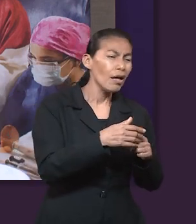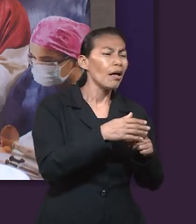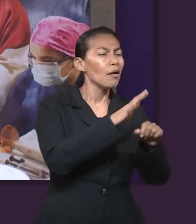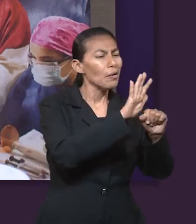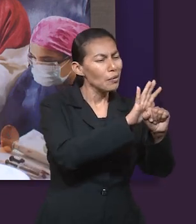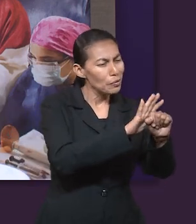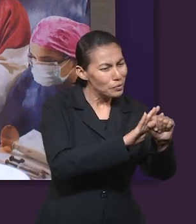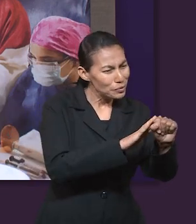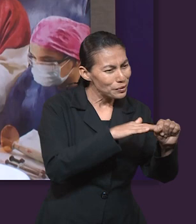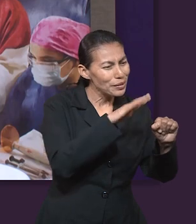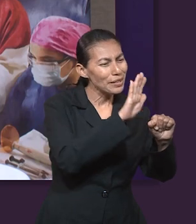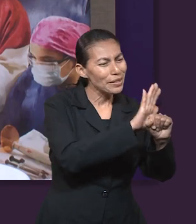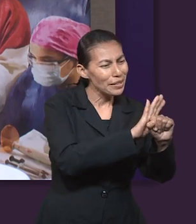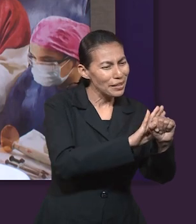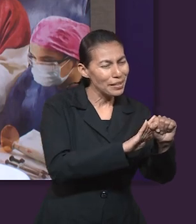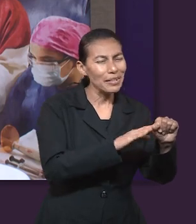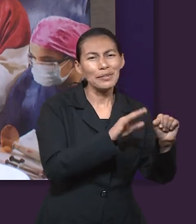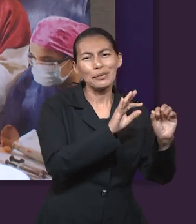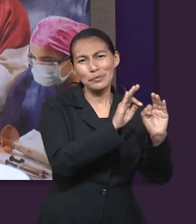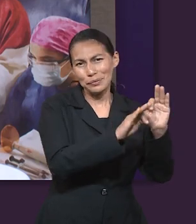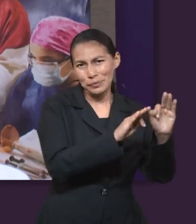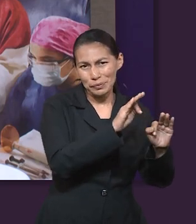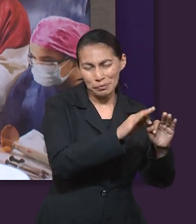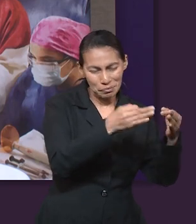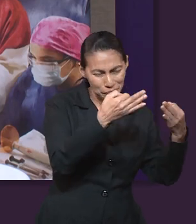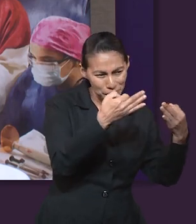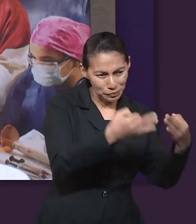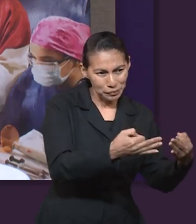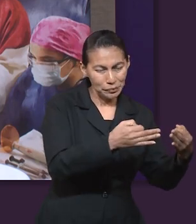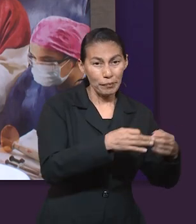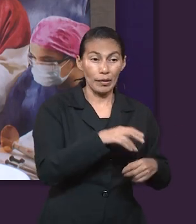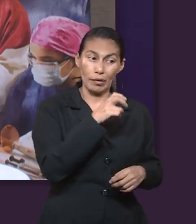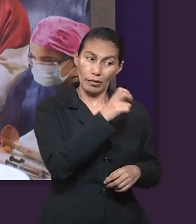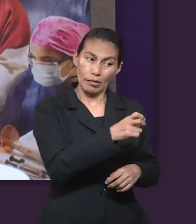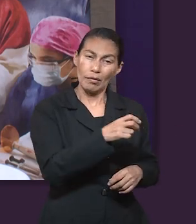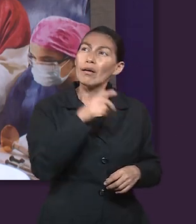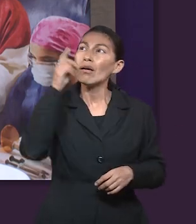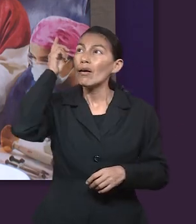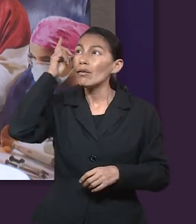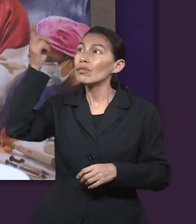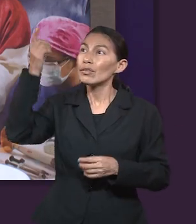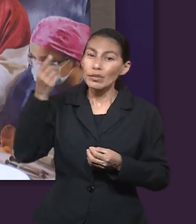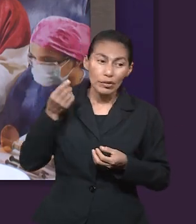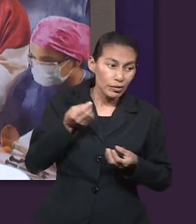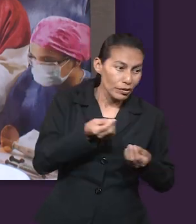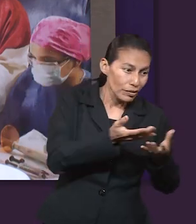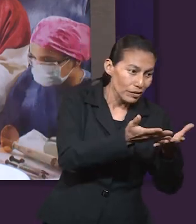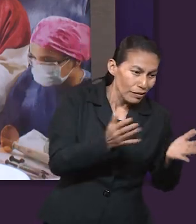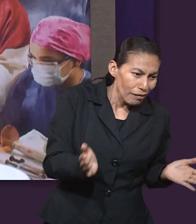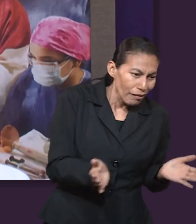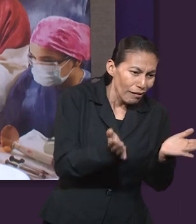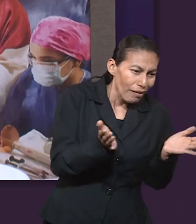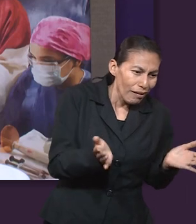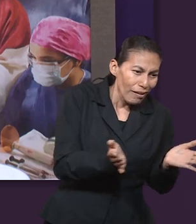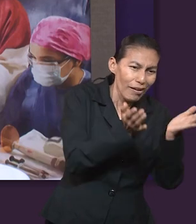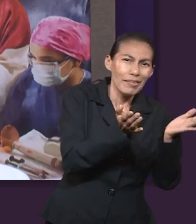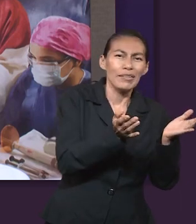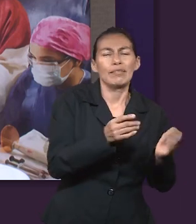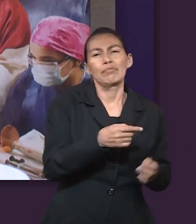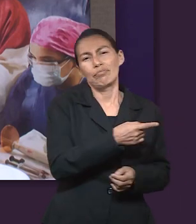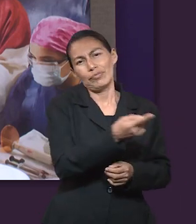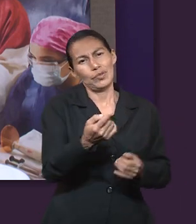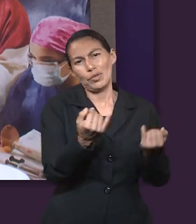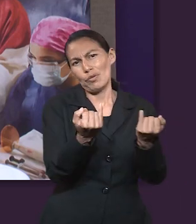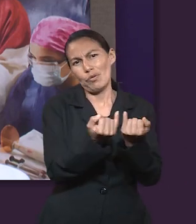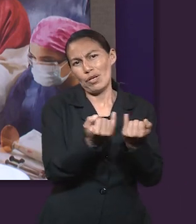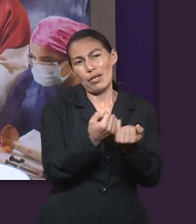momentos difíciles se convertirán en herramientas para ayudar a aquellos que van detrás tuyo y que también se